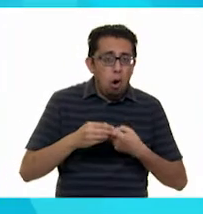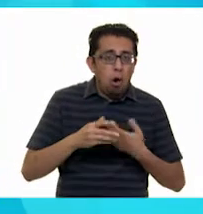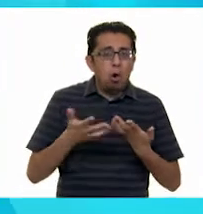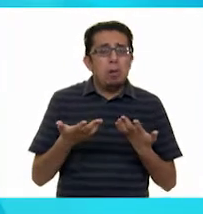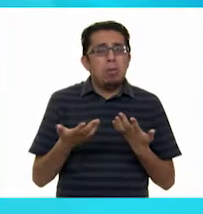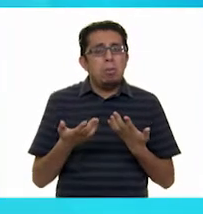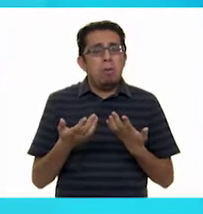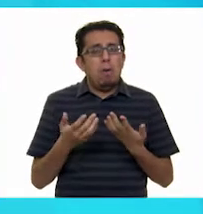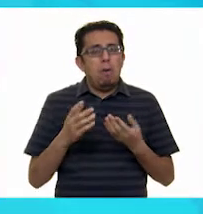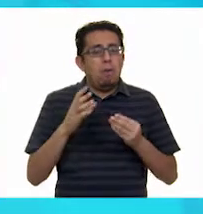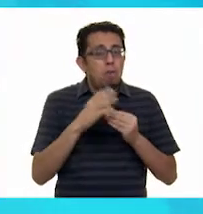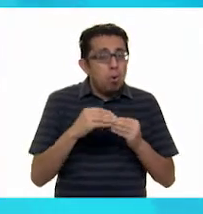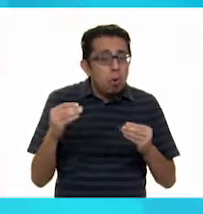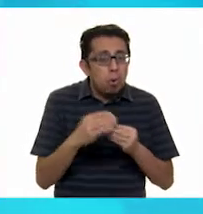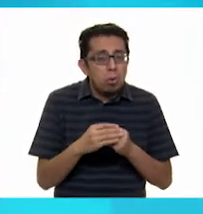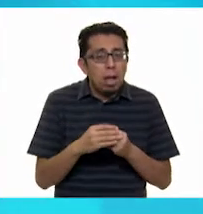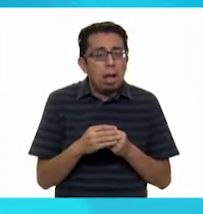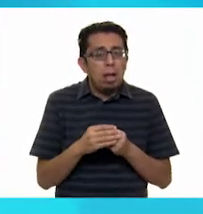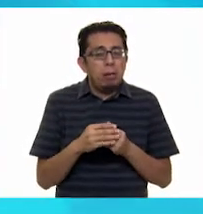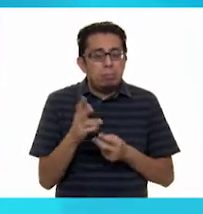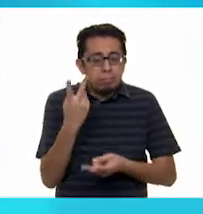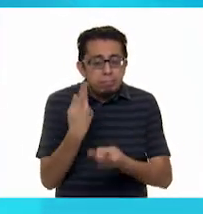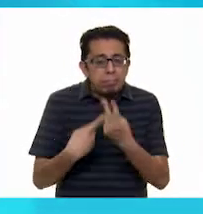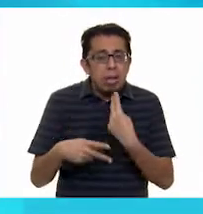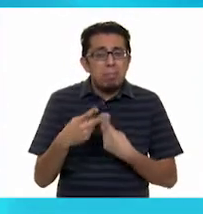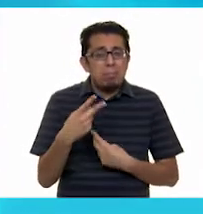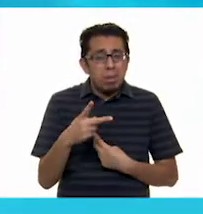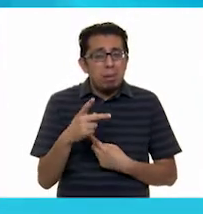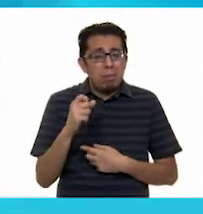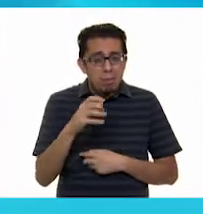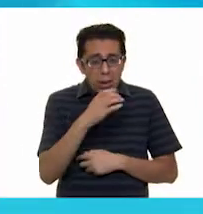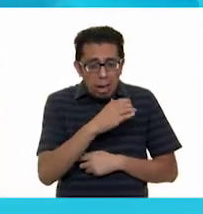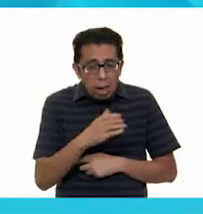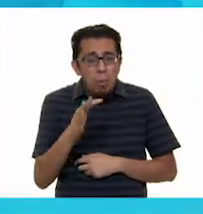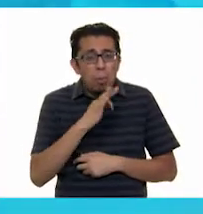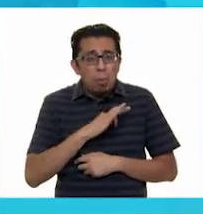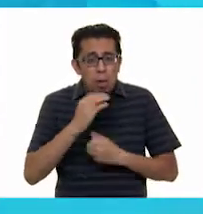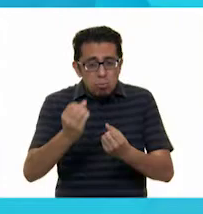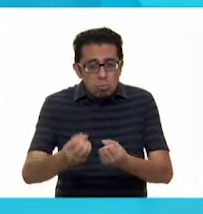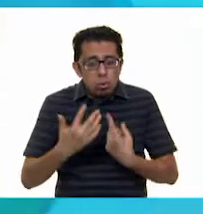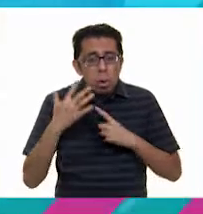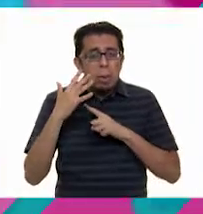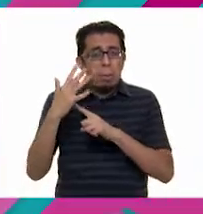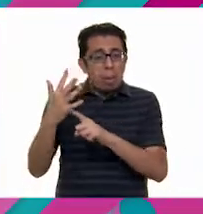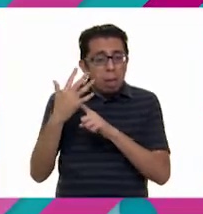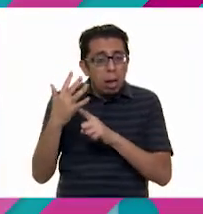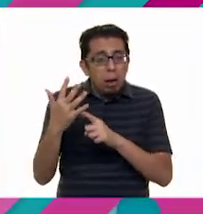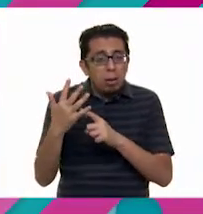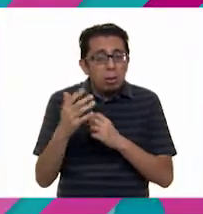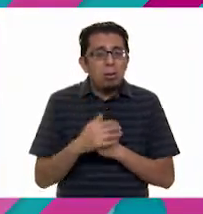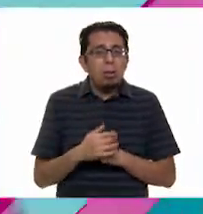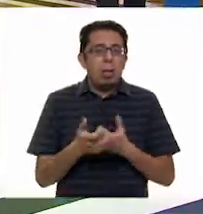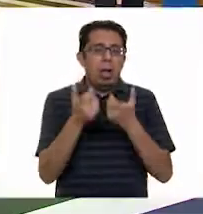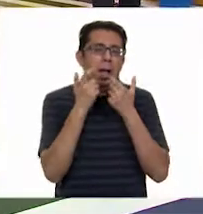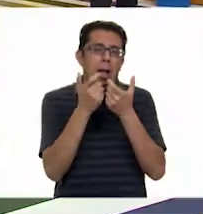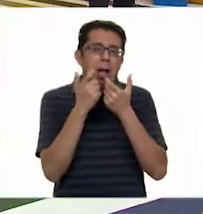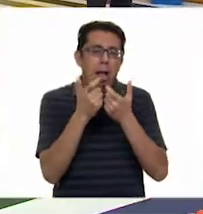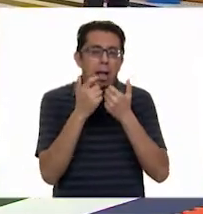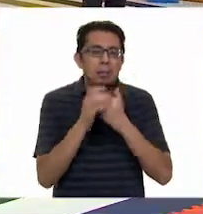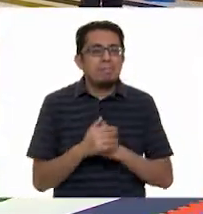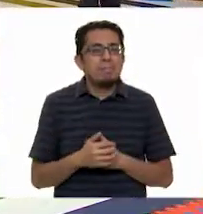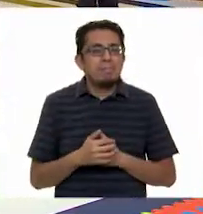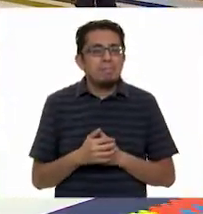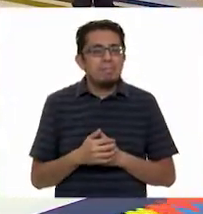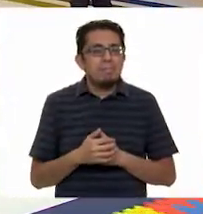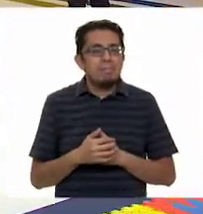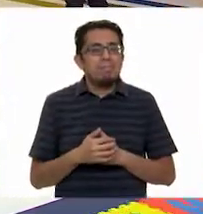campo me da fruta. ¿No podría el campo darme un papalote? ¡Ja, ja, ja! ¿Qué